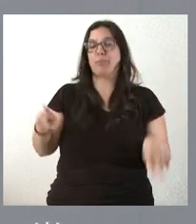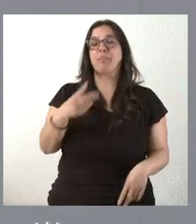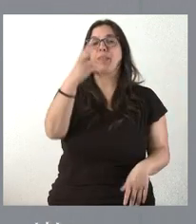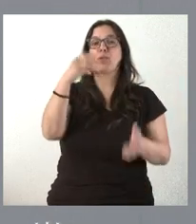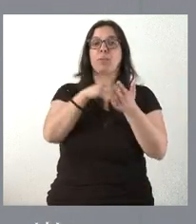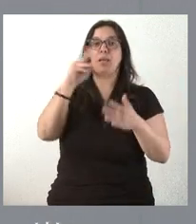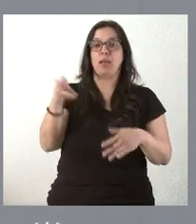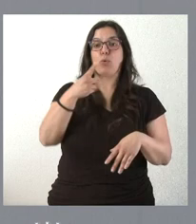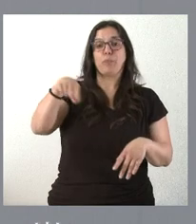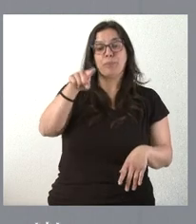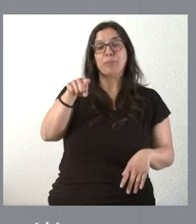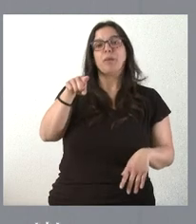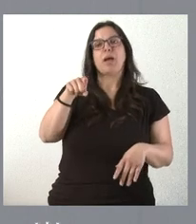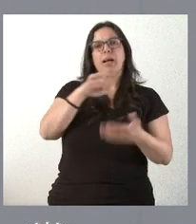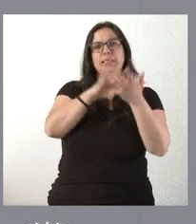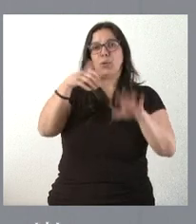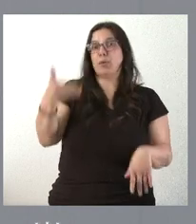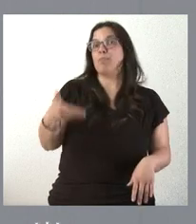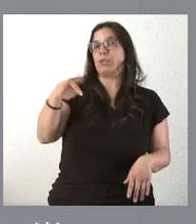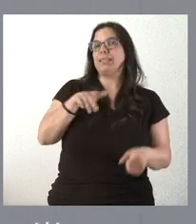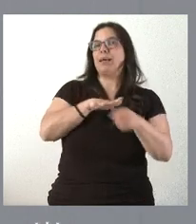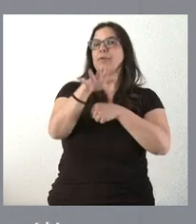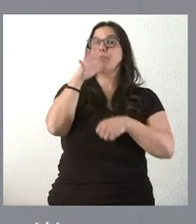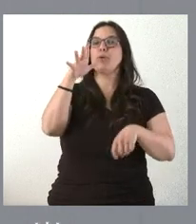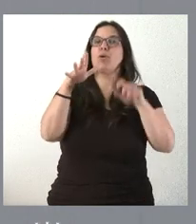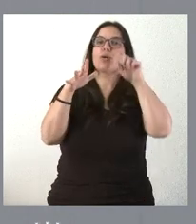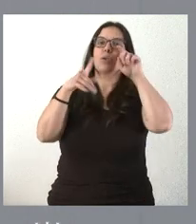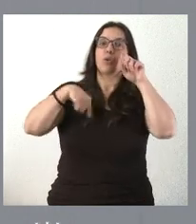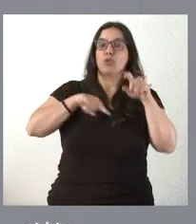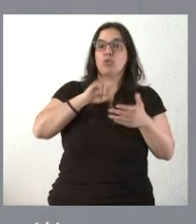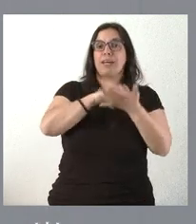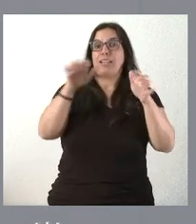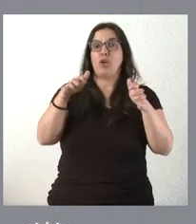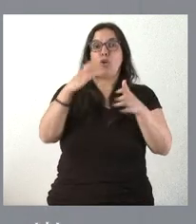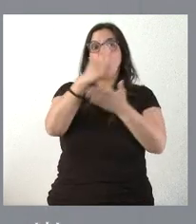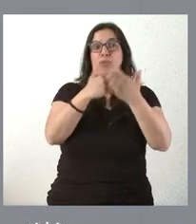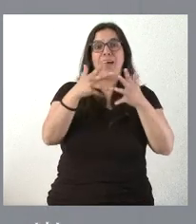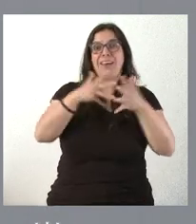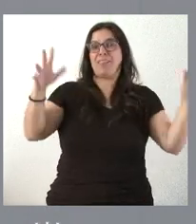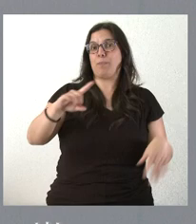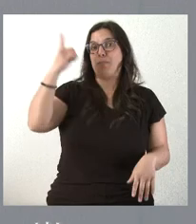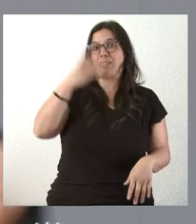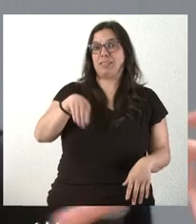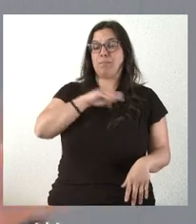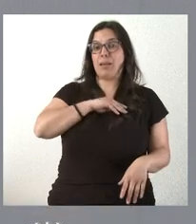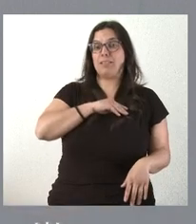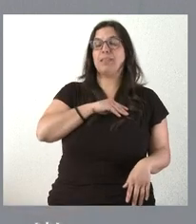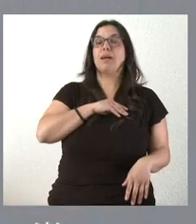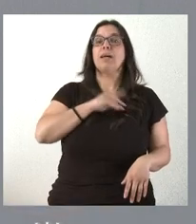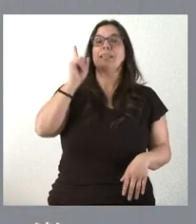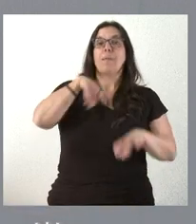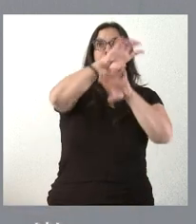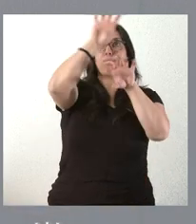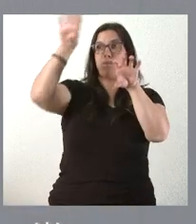para un ámbito en el que Castilla y León tiene mucho que decir porque, lógicamente, somos la comunidad más extensa de España, la comunidad autónoma que tiene más comunidades autónomas